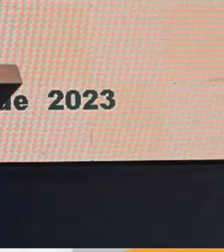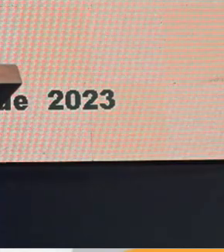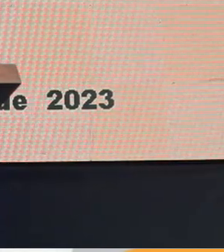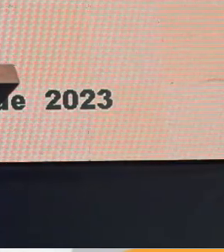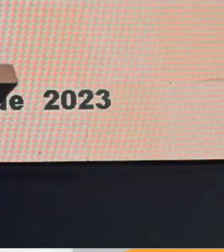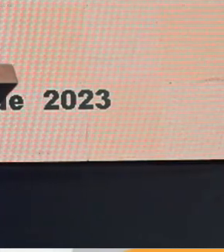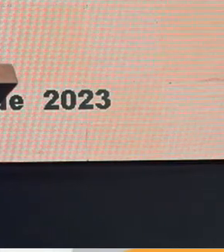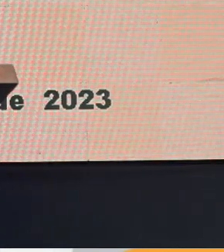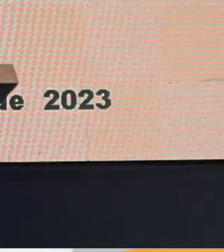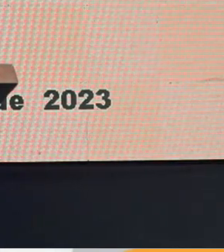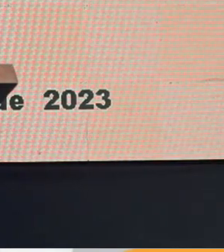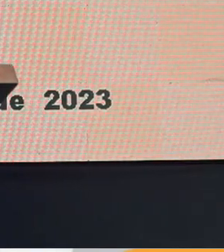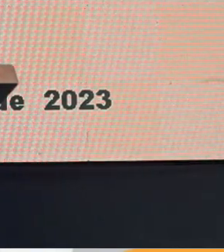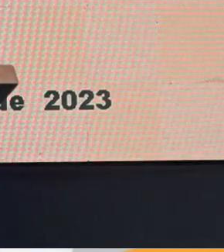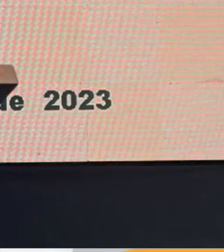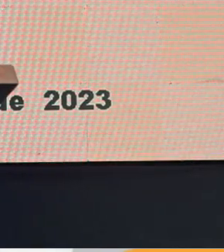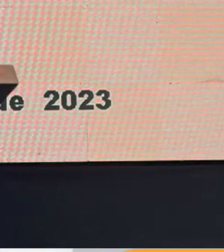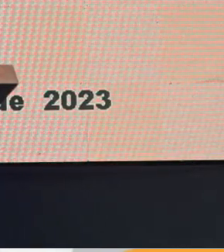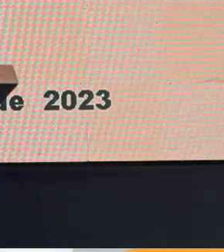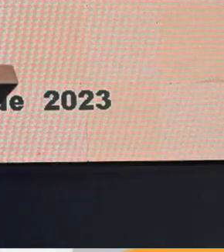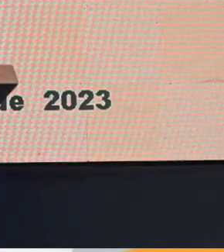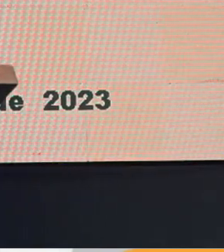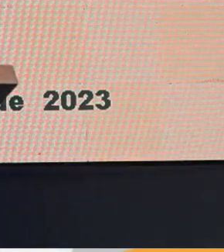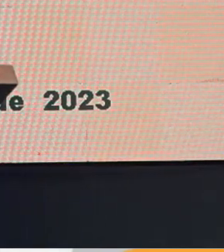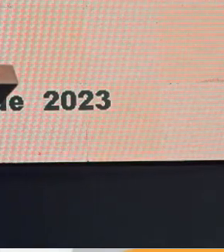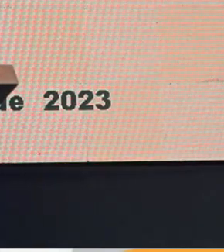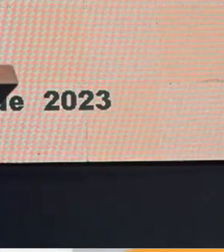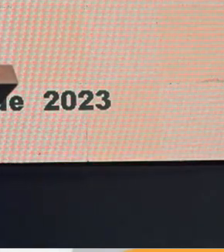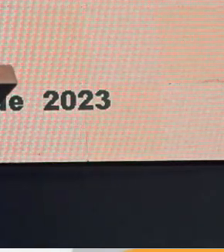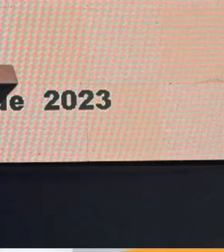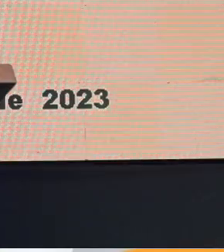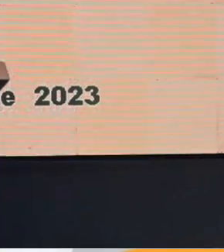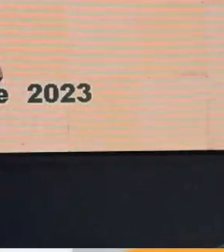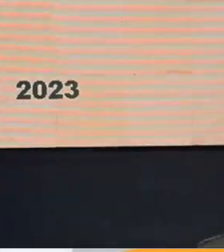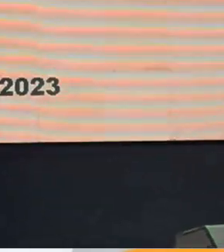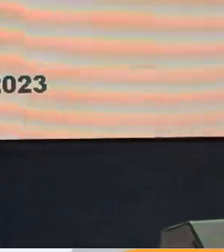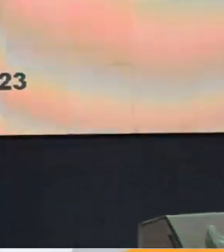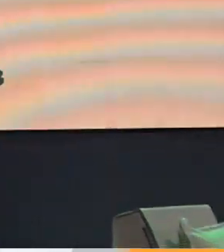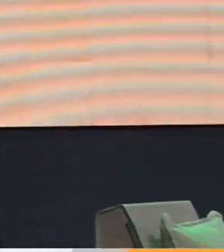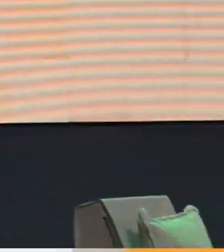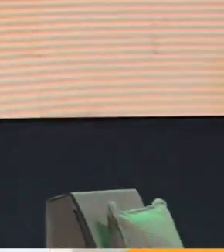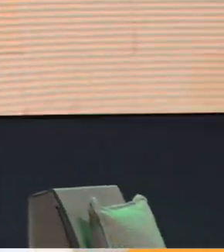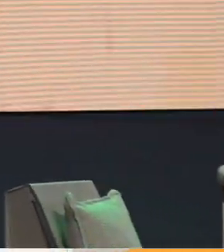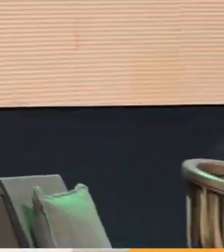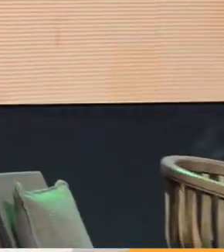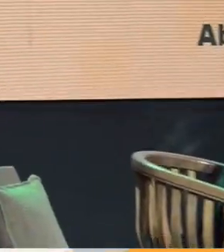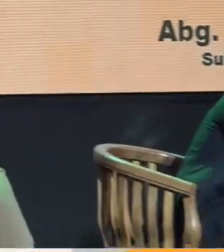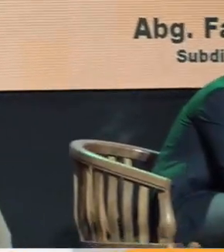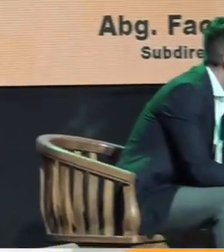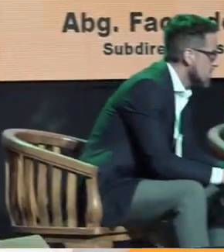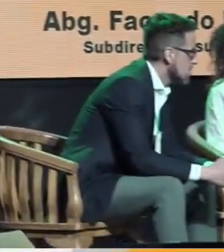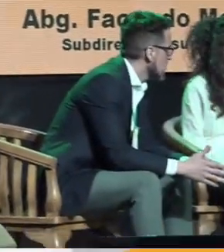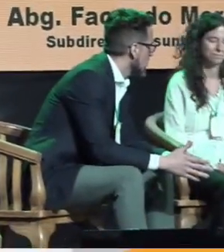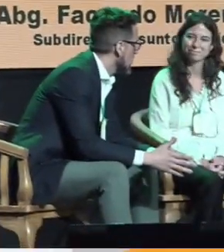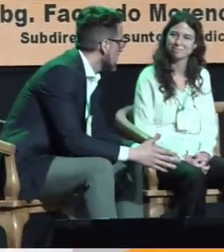protegidas en Misiones moderando este panel Victoria Vilela abogada de Policía Ambiental los dejo entonces